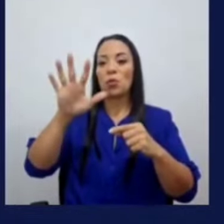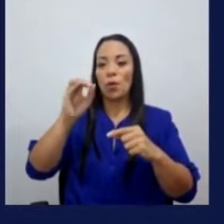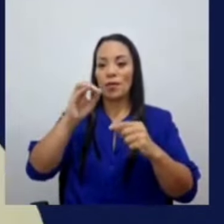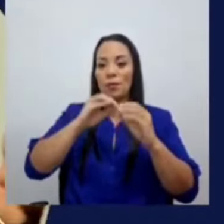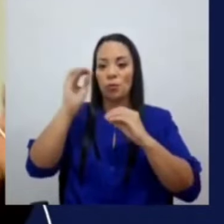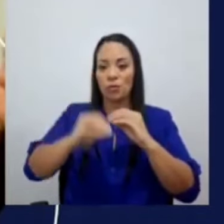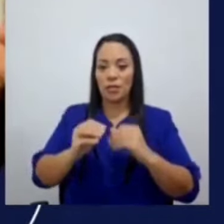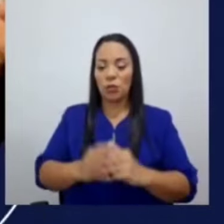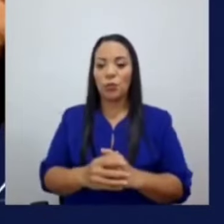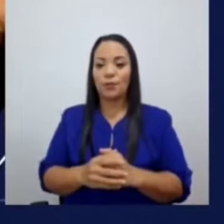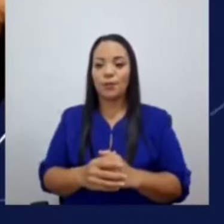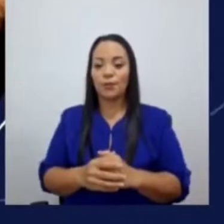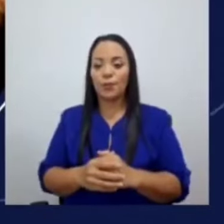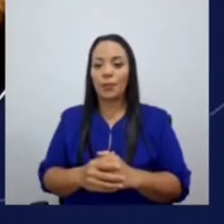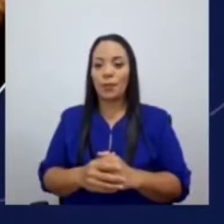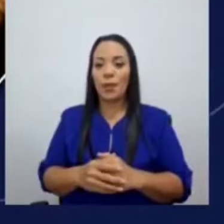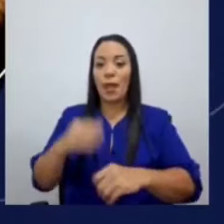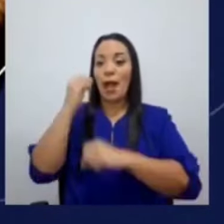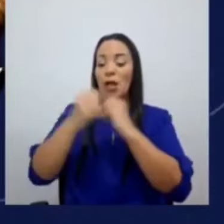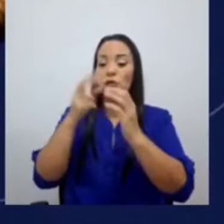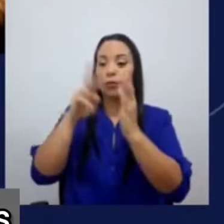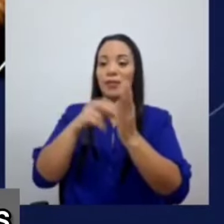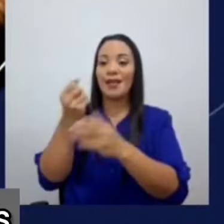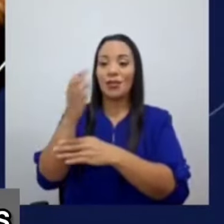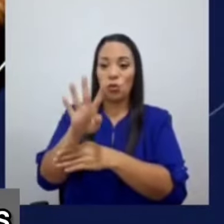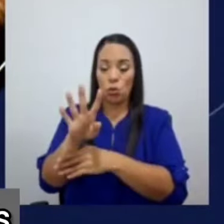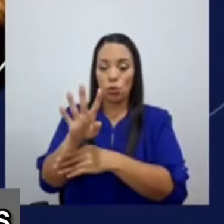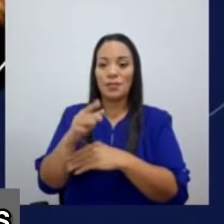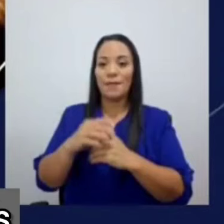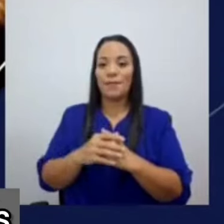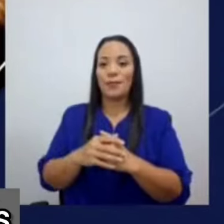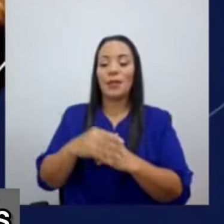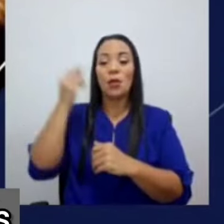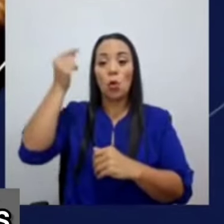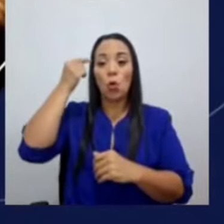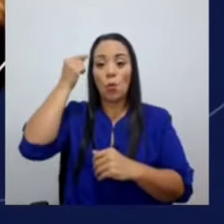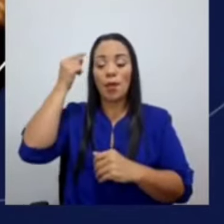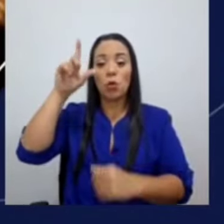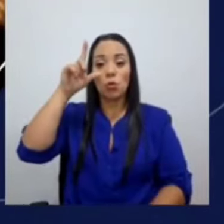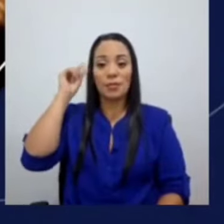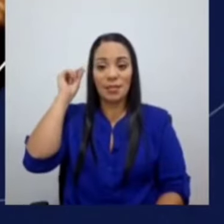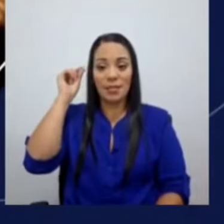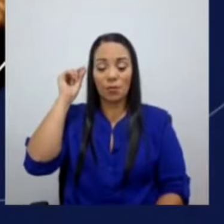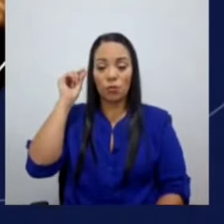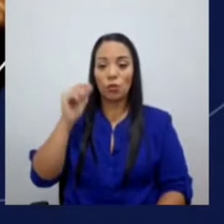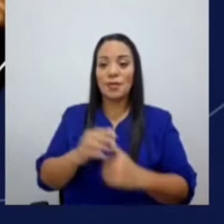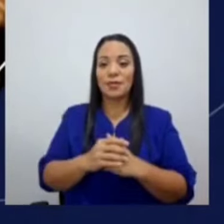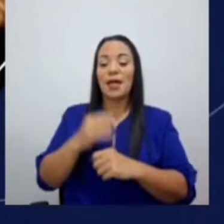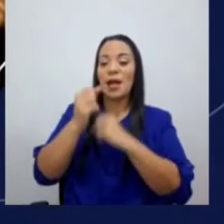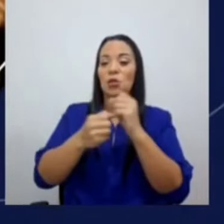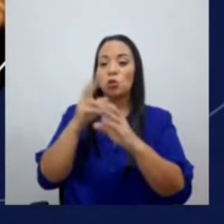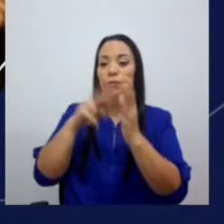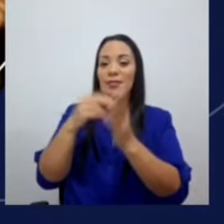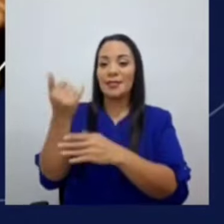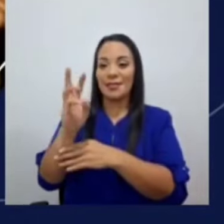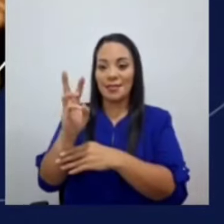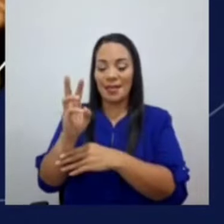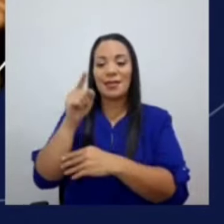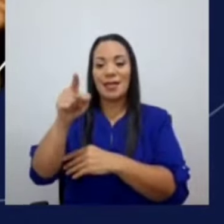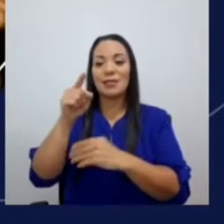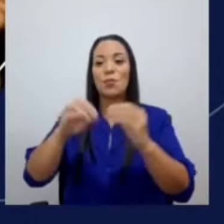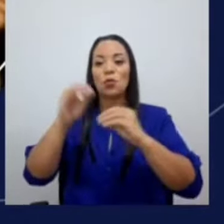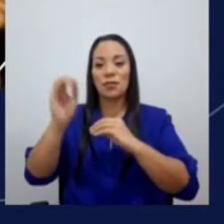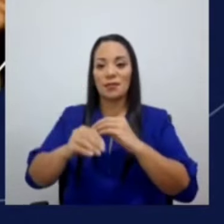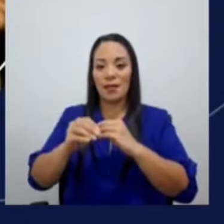En el mismo trimestre del año 2014, en la administración de Luis Guillermo Solís, durante el año 2016, esta tasa llegó